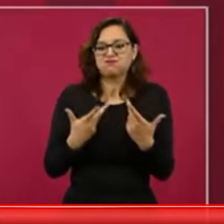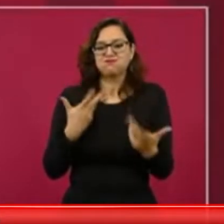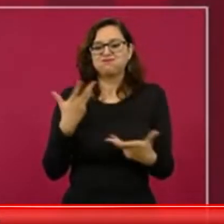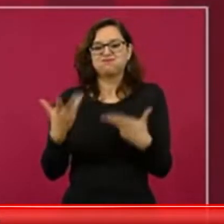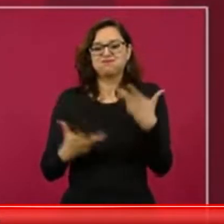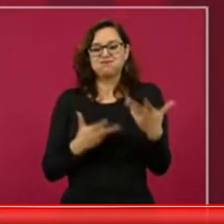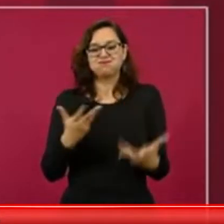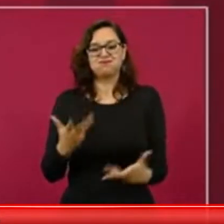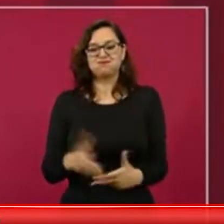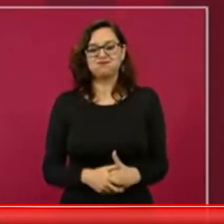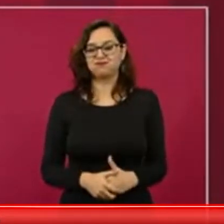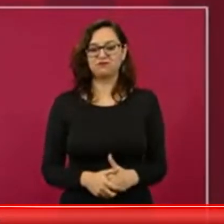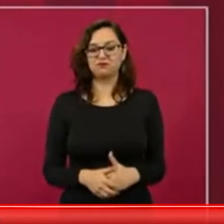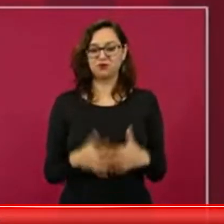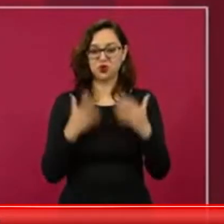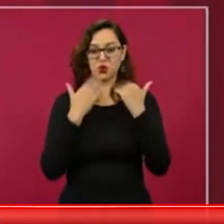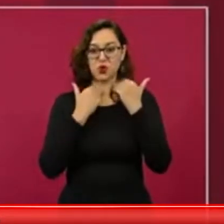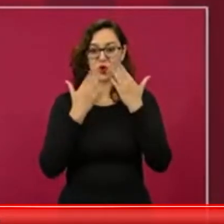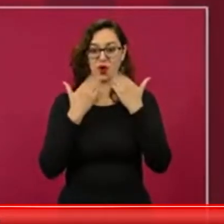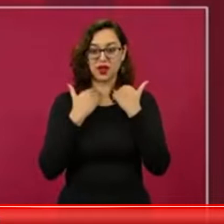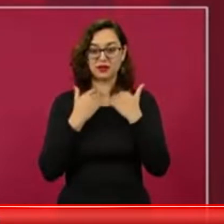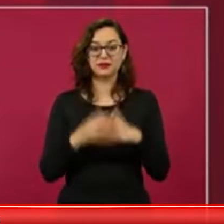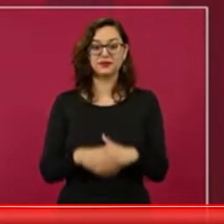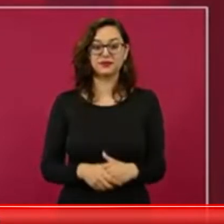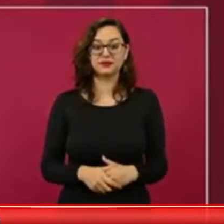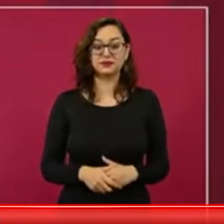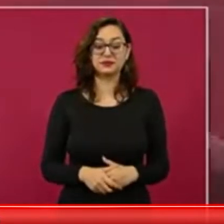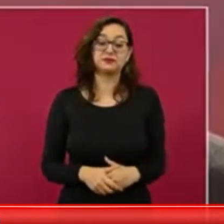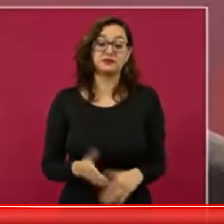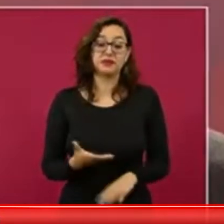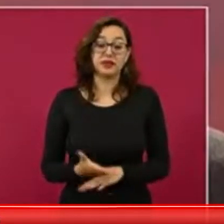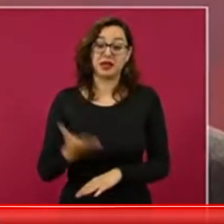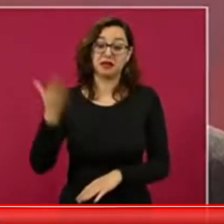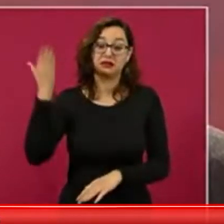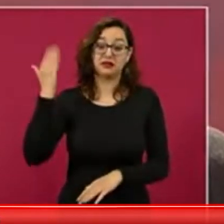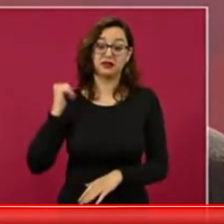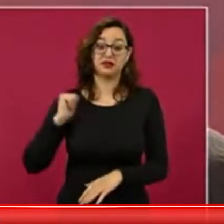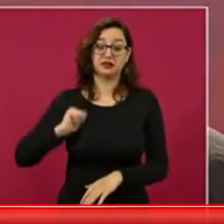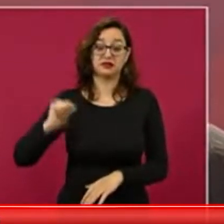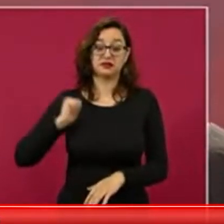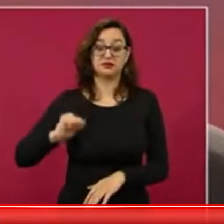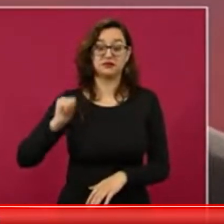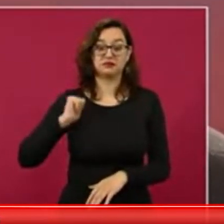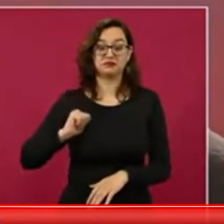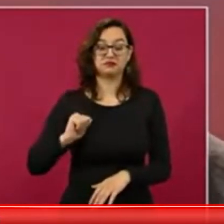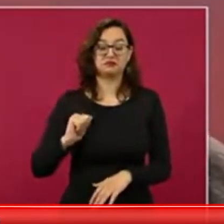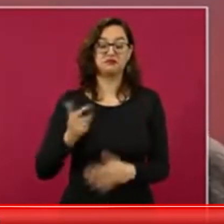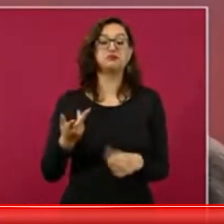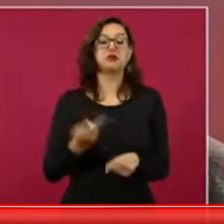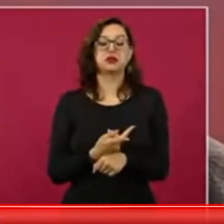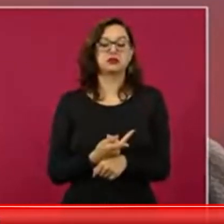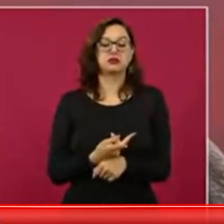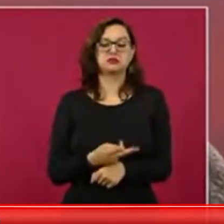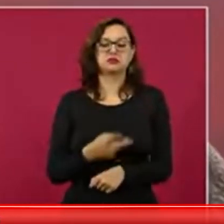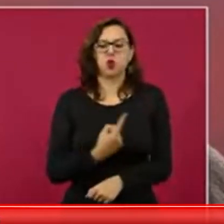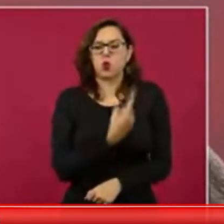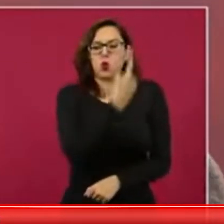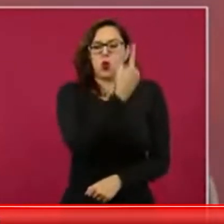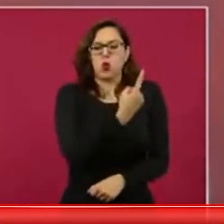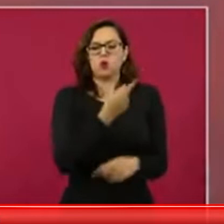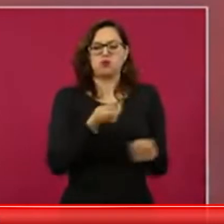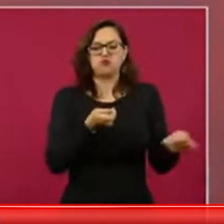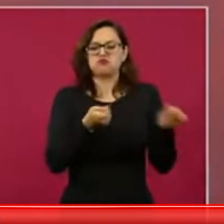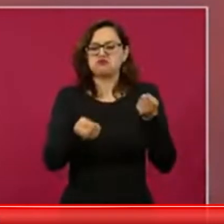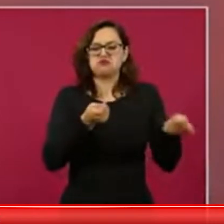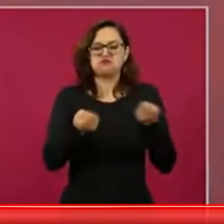absoluto y sin tradición